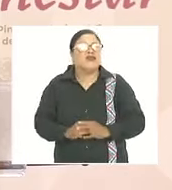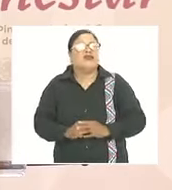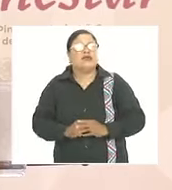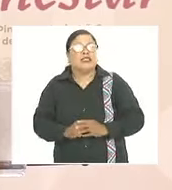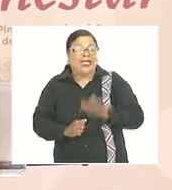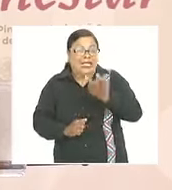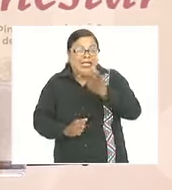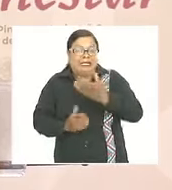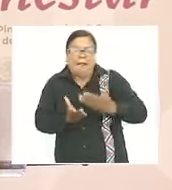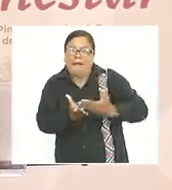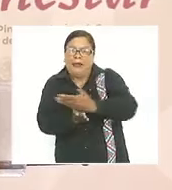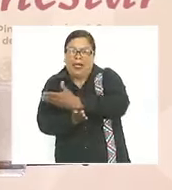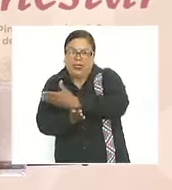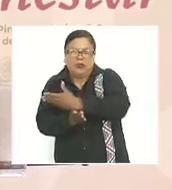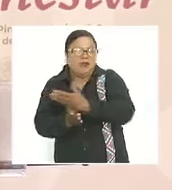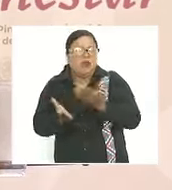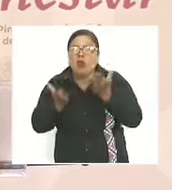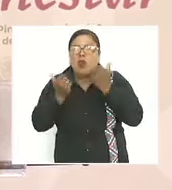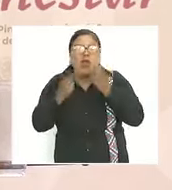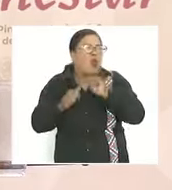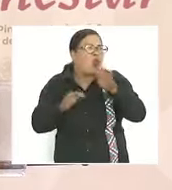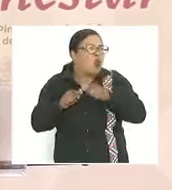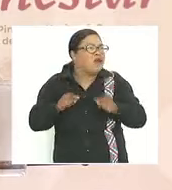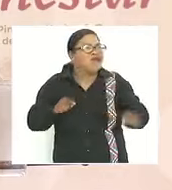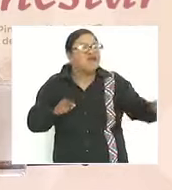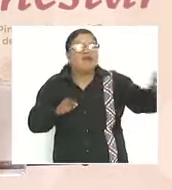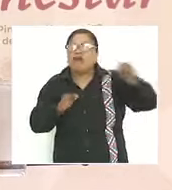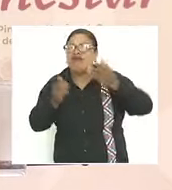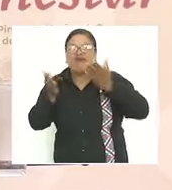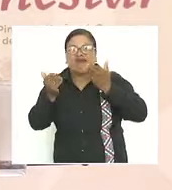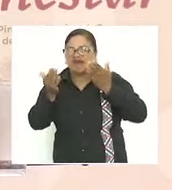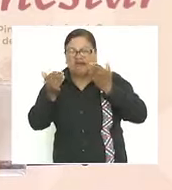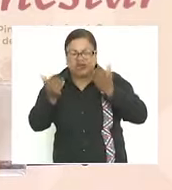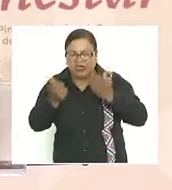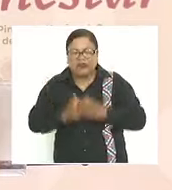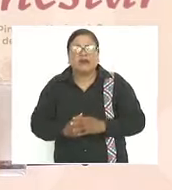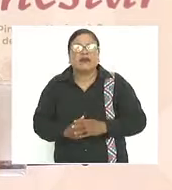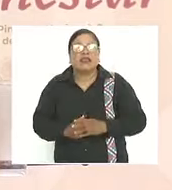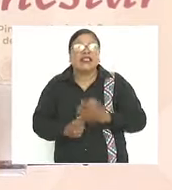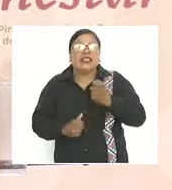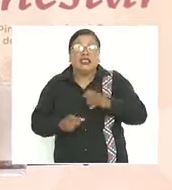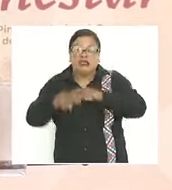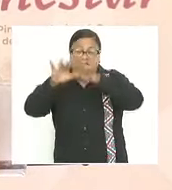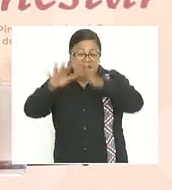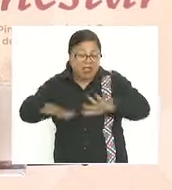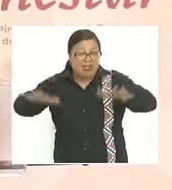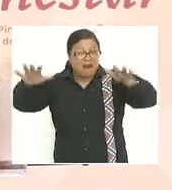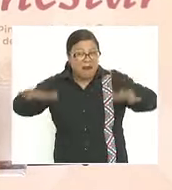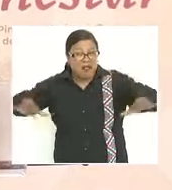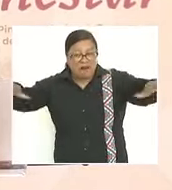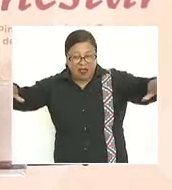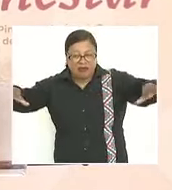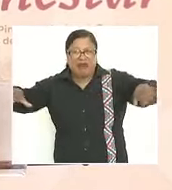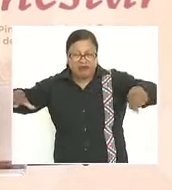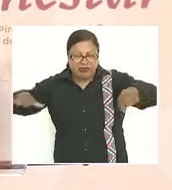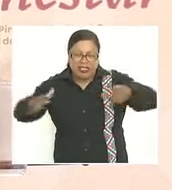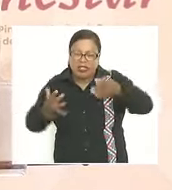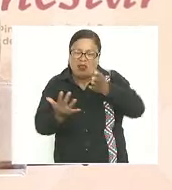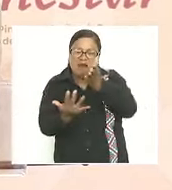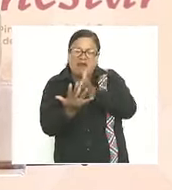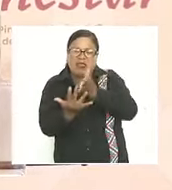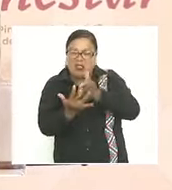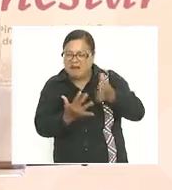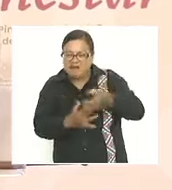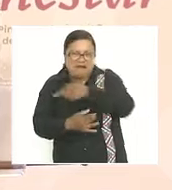pasan porque no hay otra pasada de un océano a otro pero